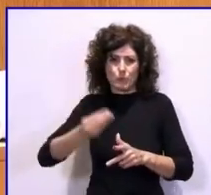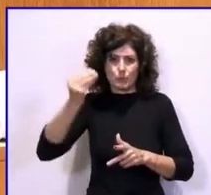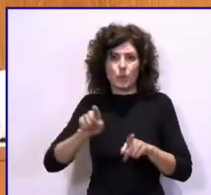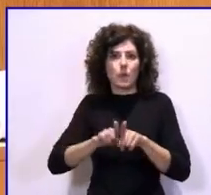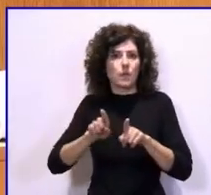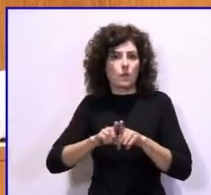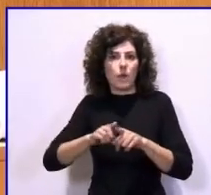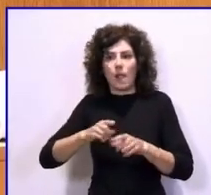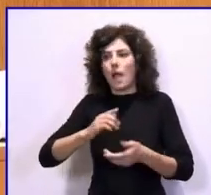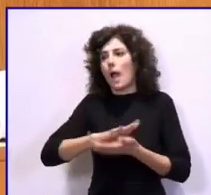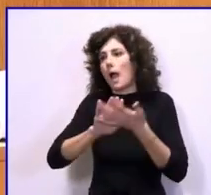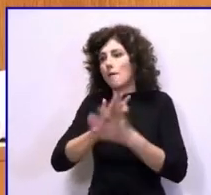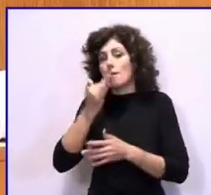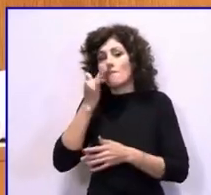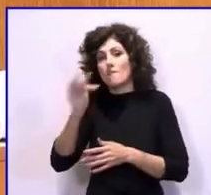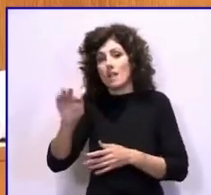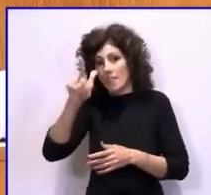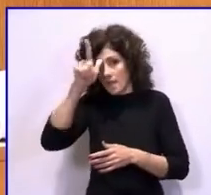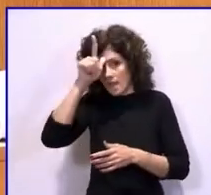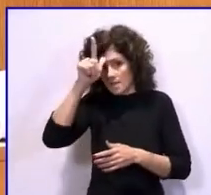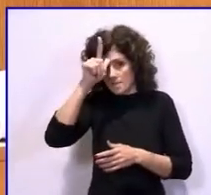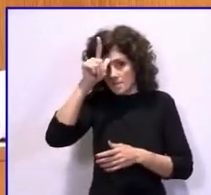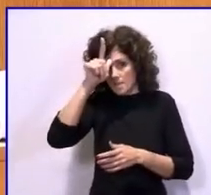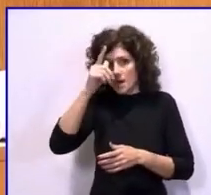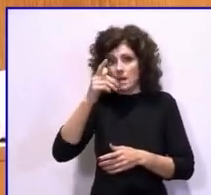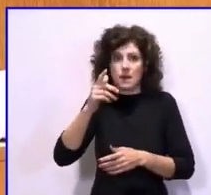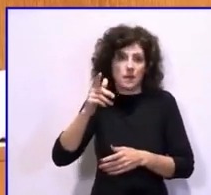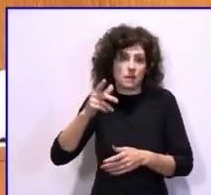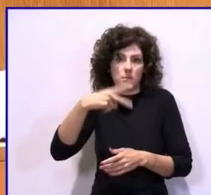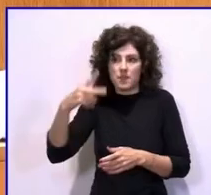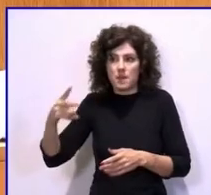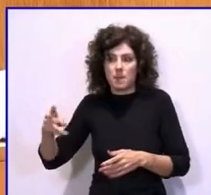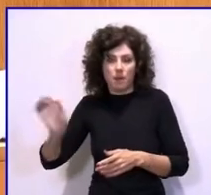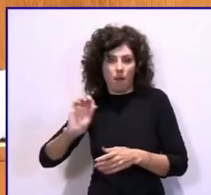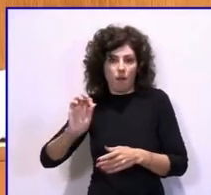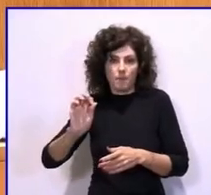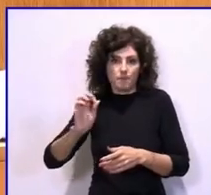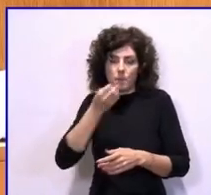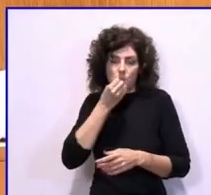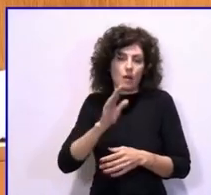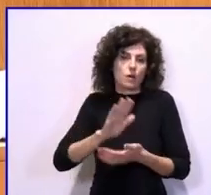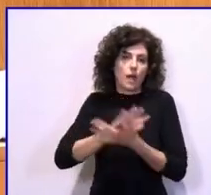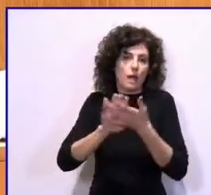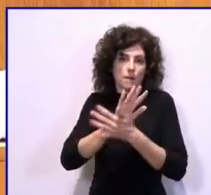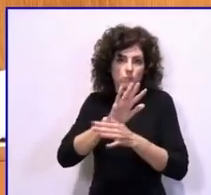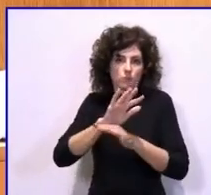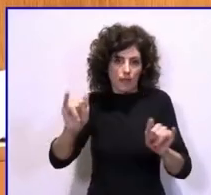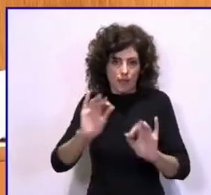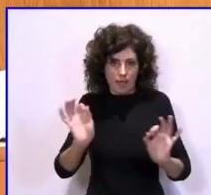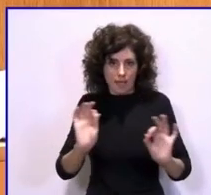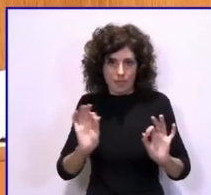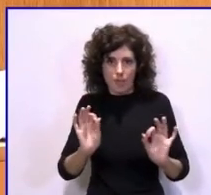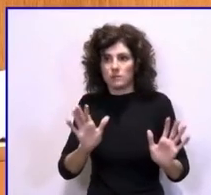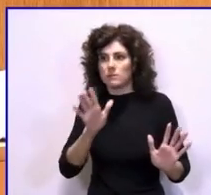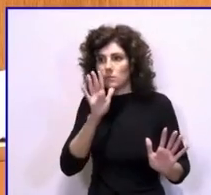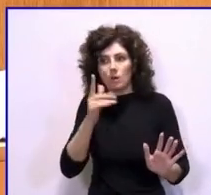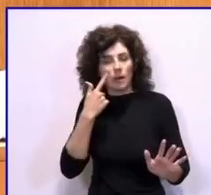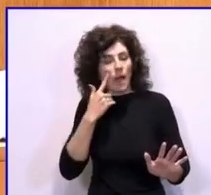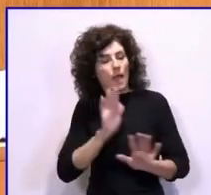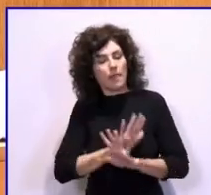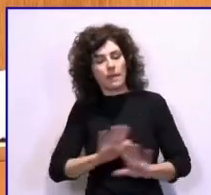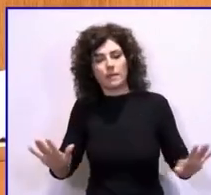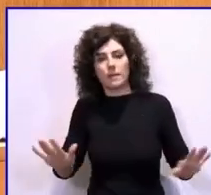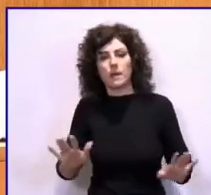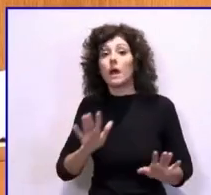de cómo están en Francia, en Alemania, en Dinamarca. Nada que ver, por supuesto, señorías. También es